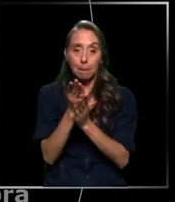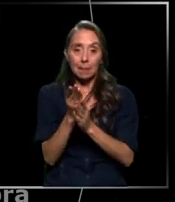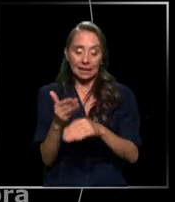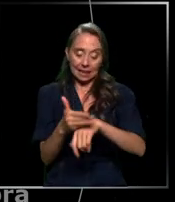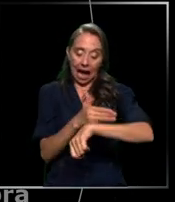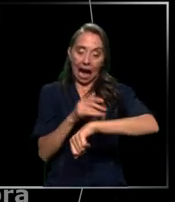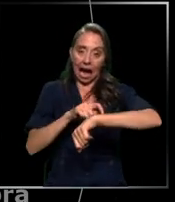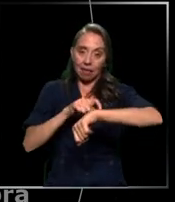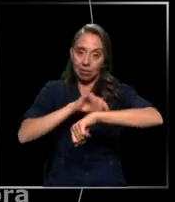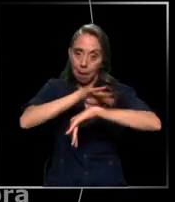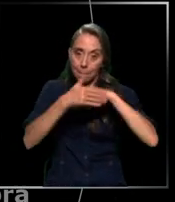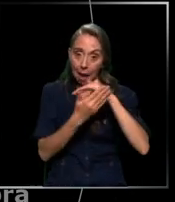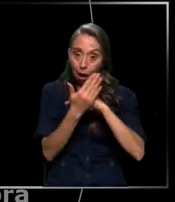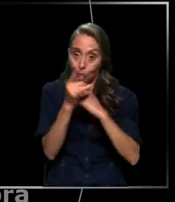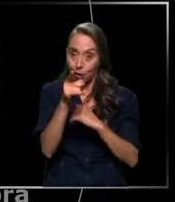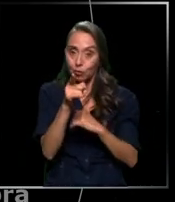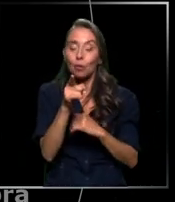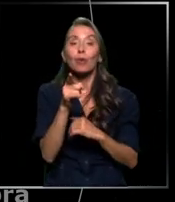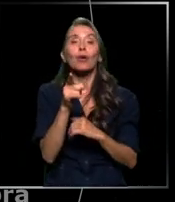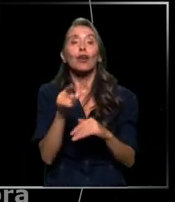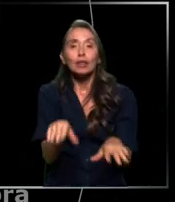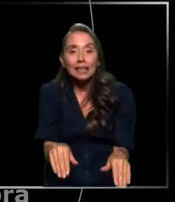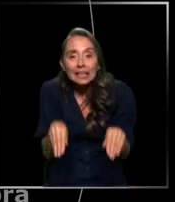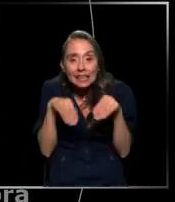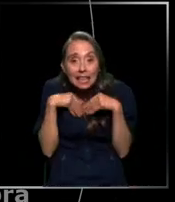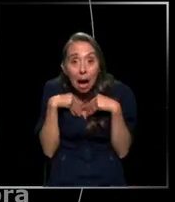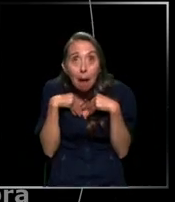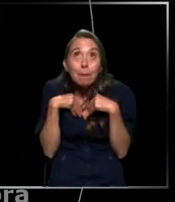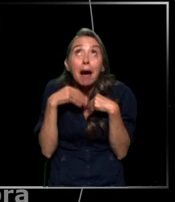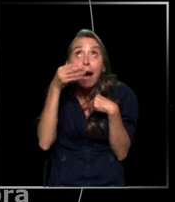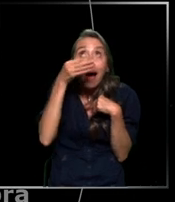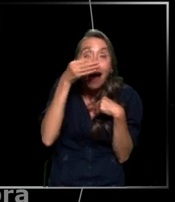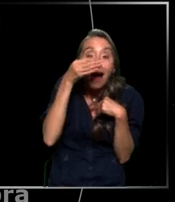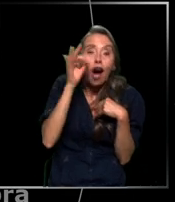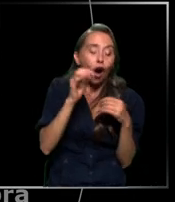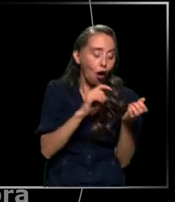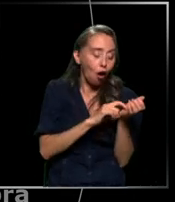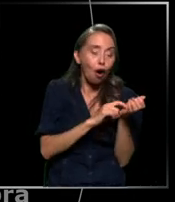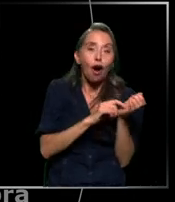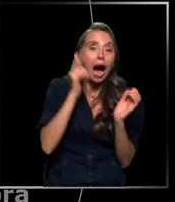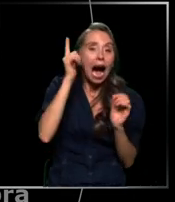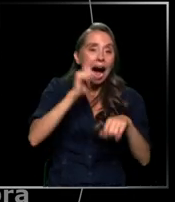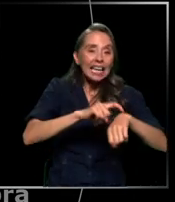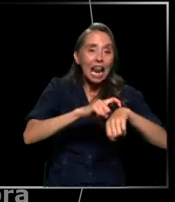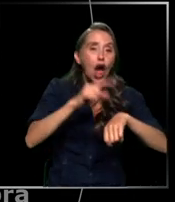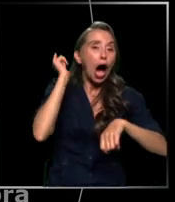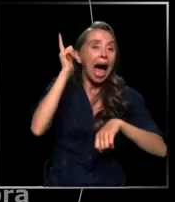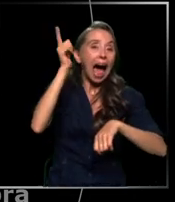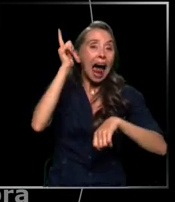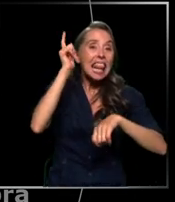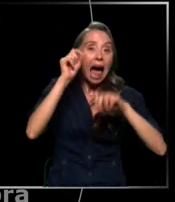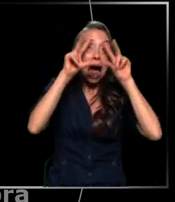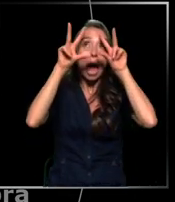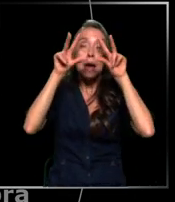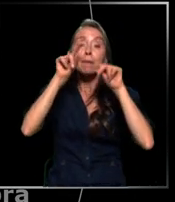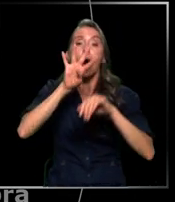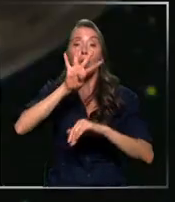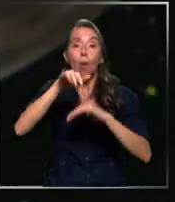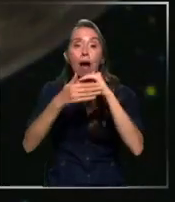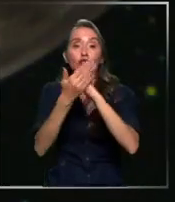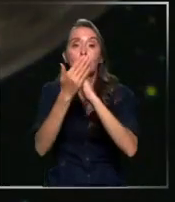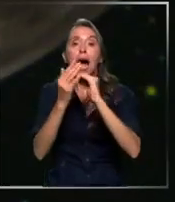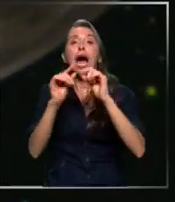poco antes, les recomiendo tomar una mantita o poner la alarma, pero más o menos a las 4 de la mañana es cuando ya la van a ver completamente